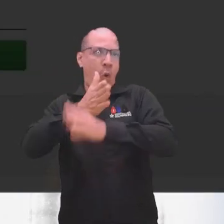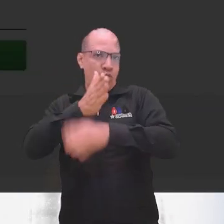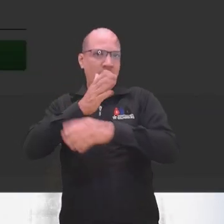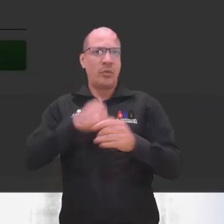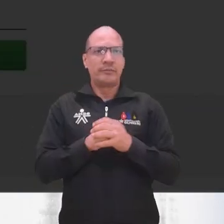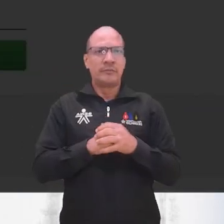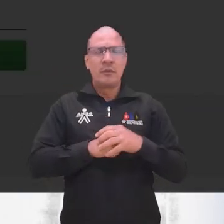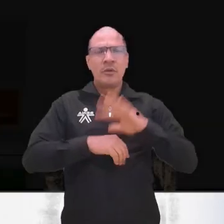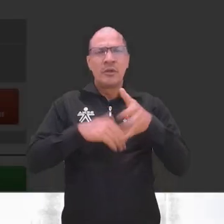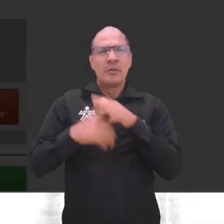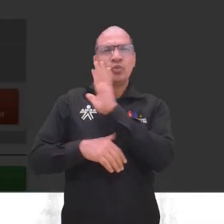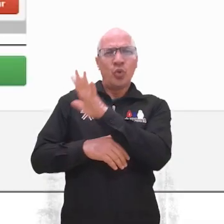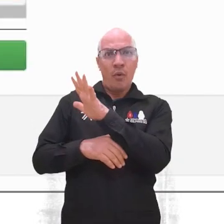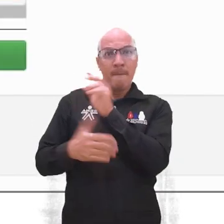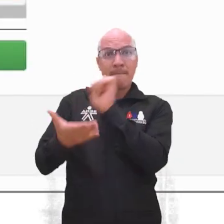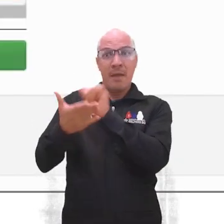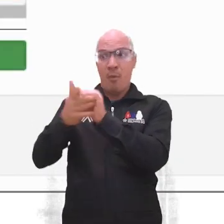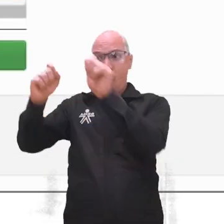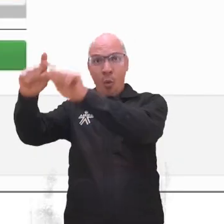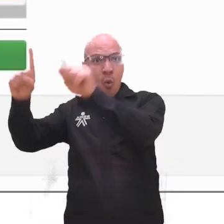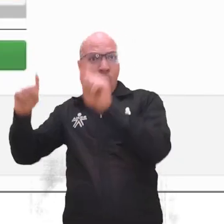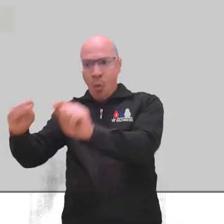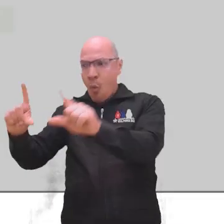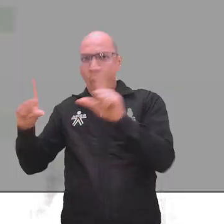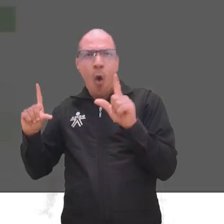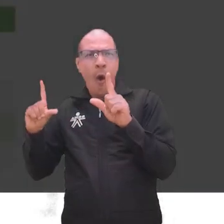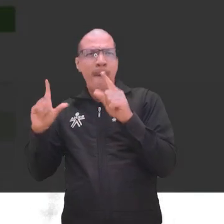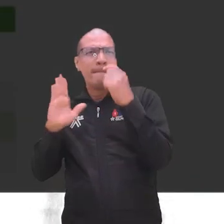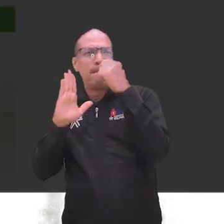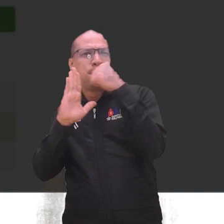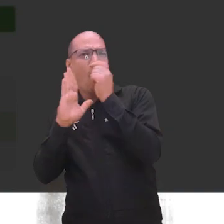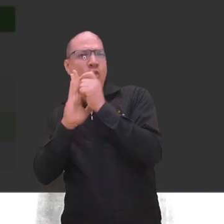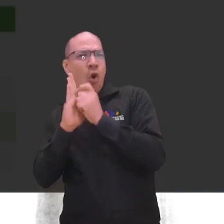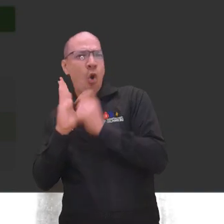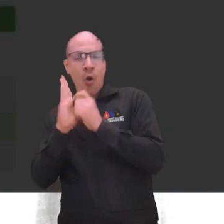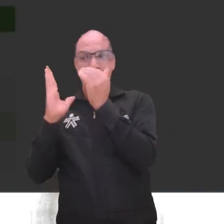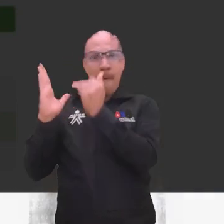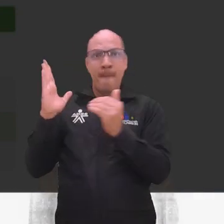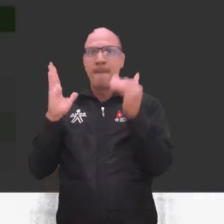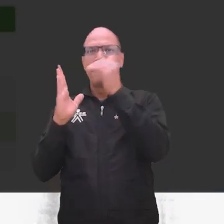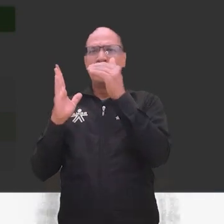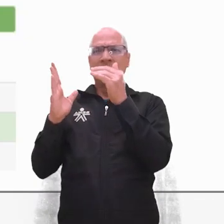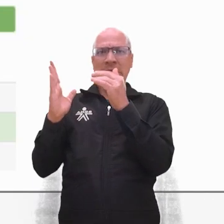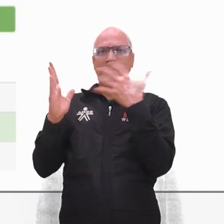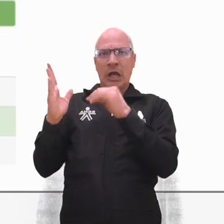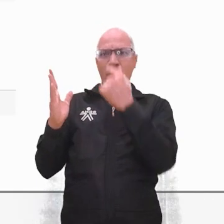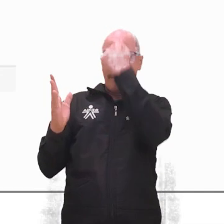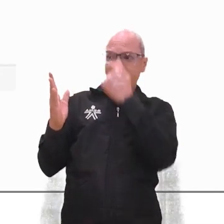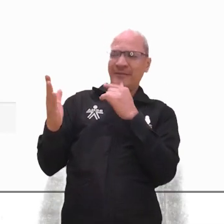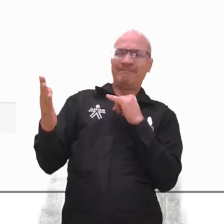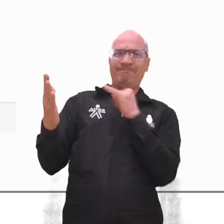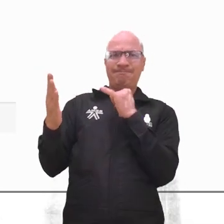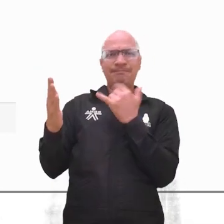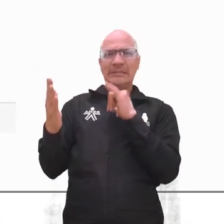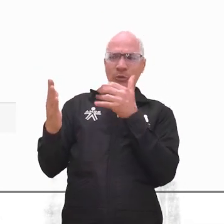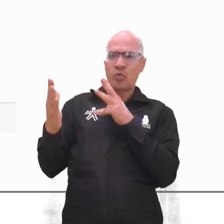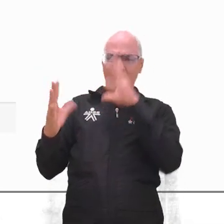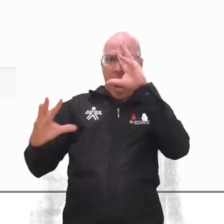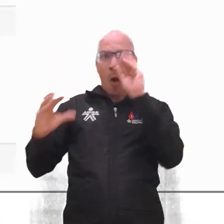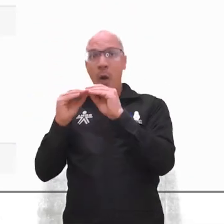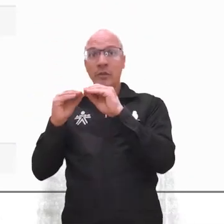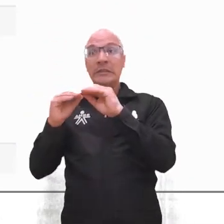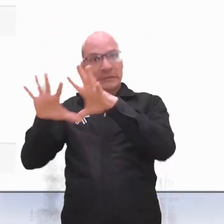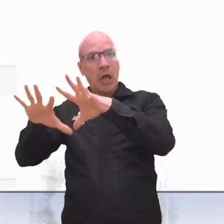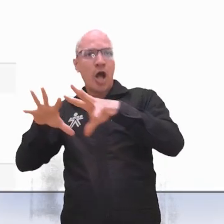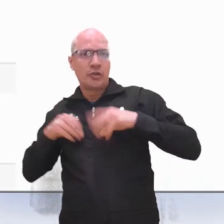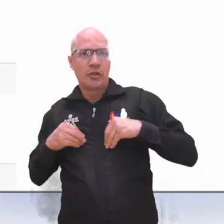y dar clic en Copiar. Dale Guardar y Continuar. El módulo te mostrará el puntaje preliminar obtenido frente a los requisitos del